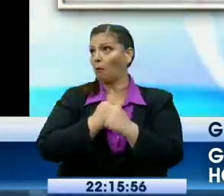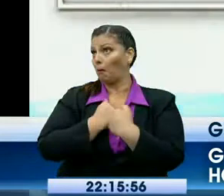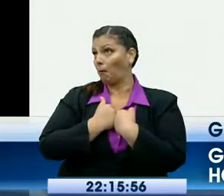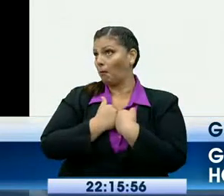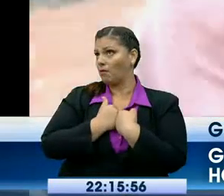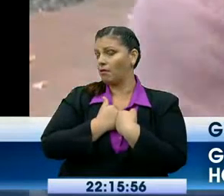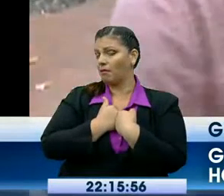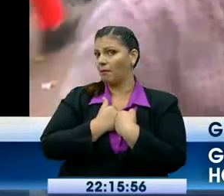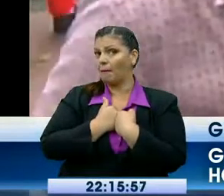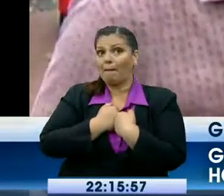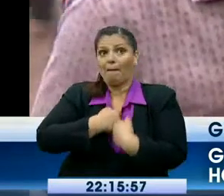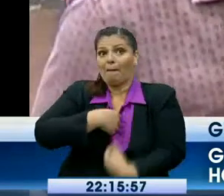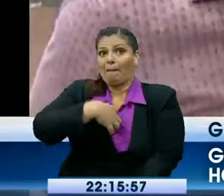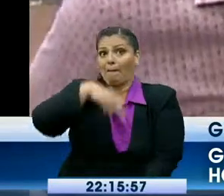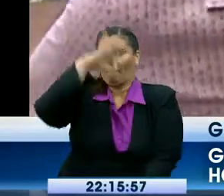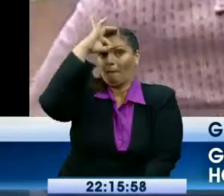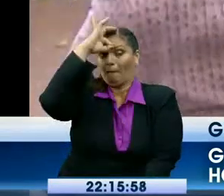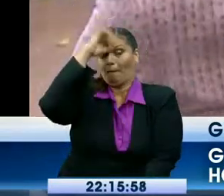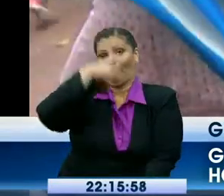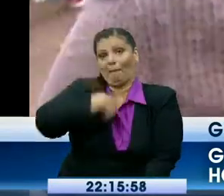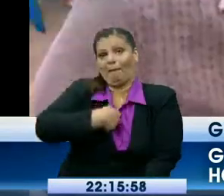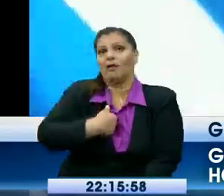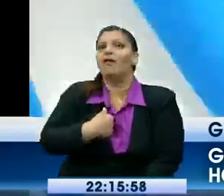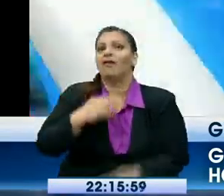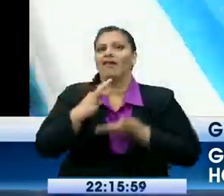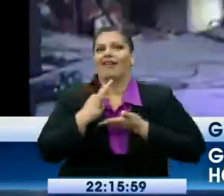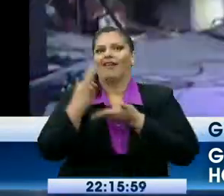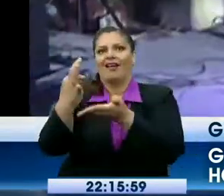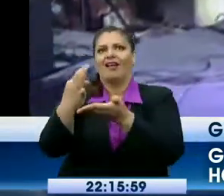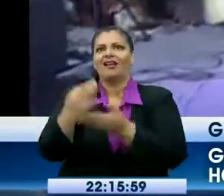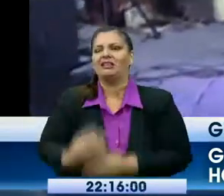cuestión que es un instrumento muy complicado.